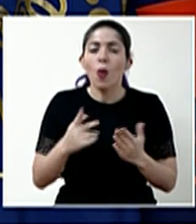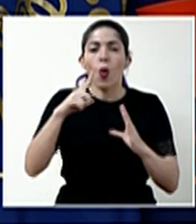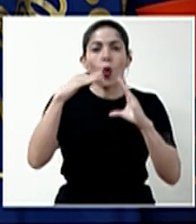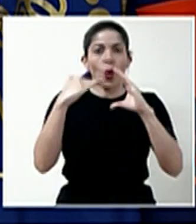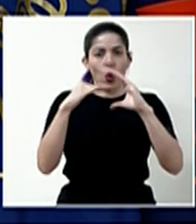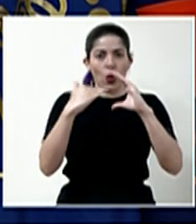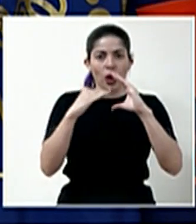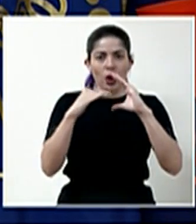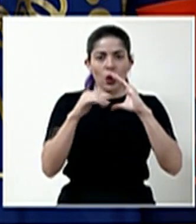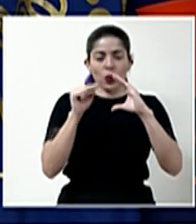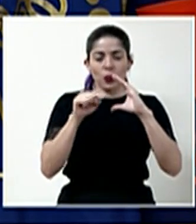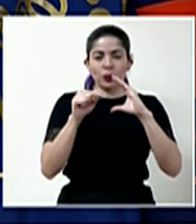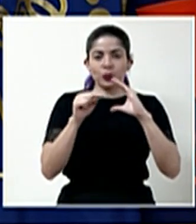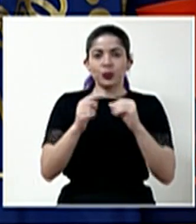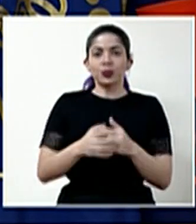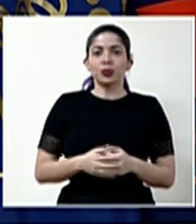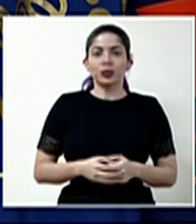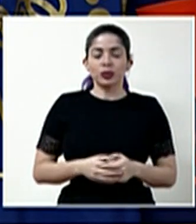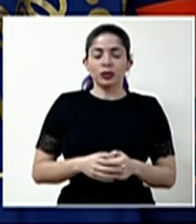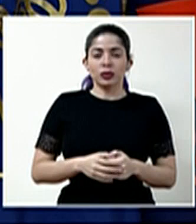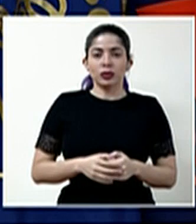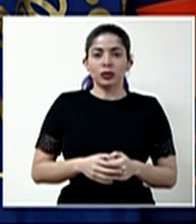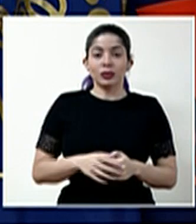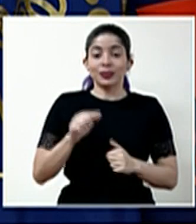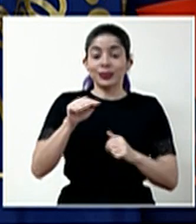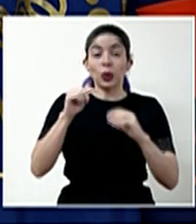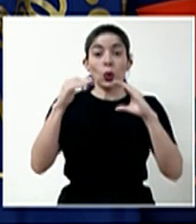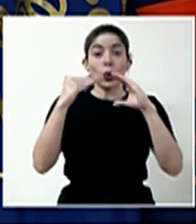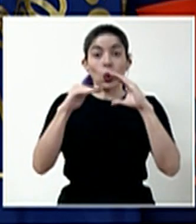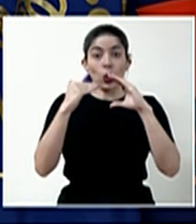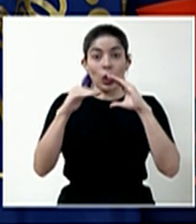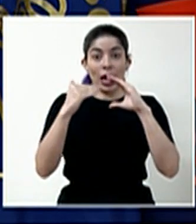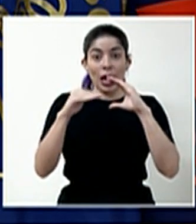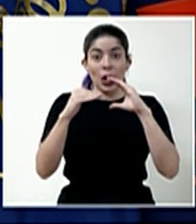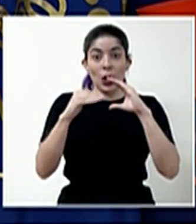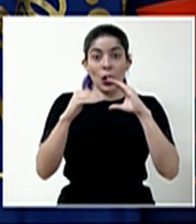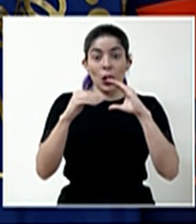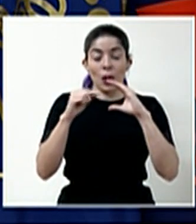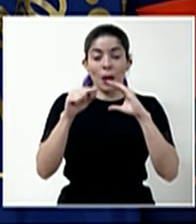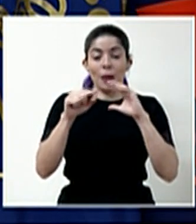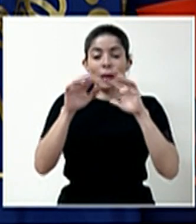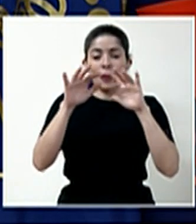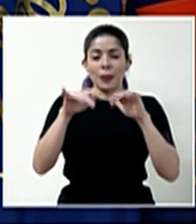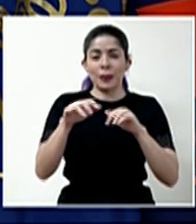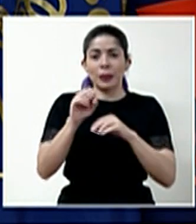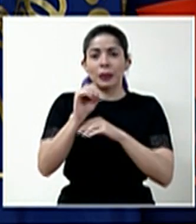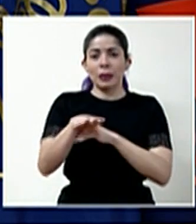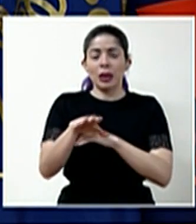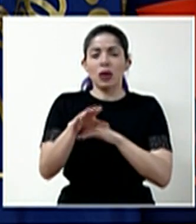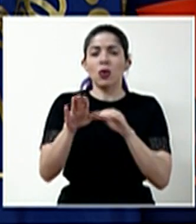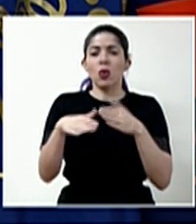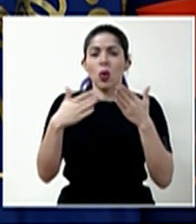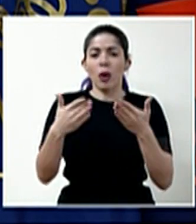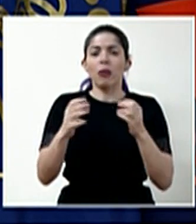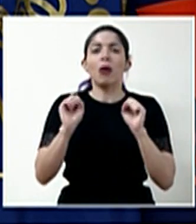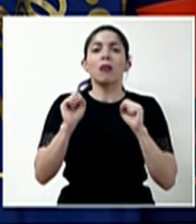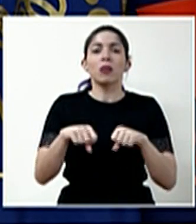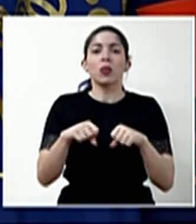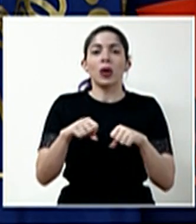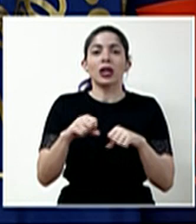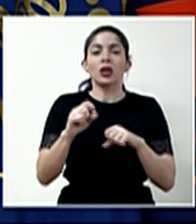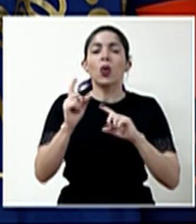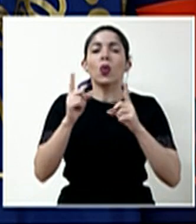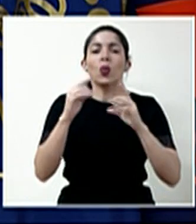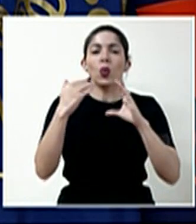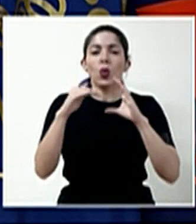correo electrónico. Ese correo para envío del mensaje se puede enviar al